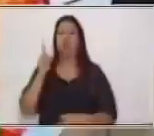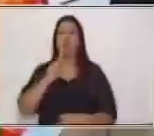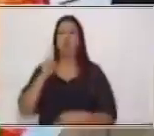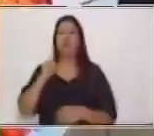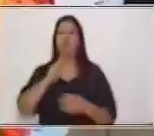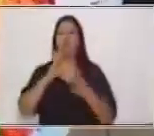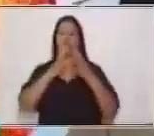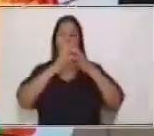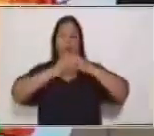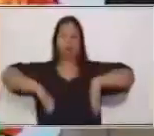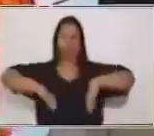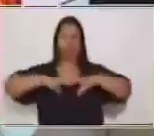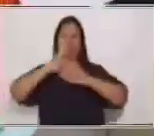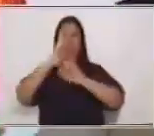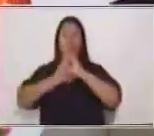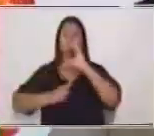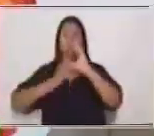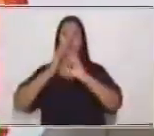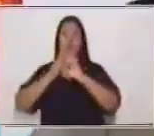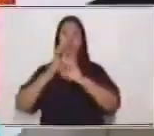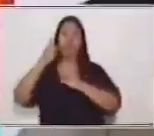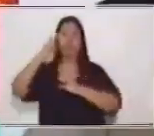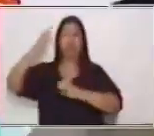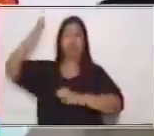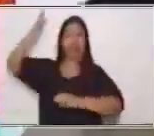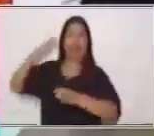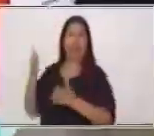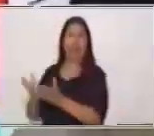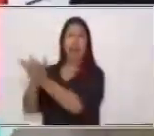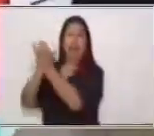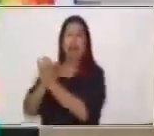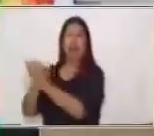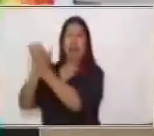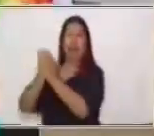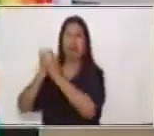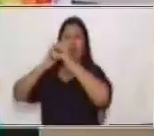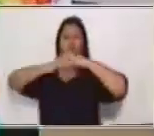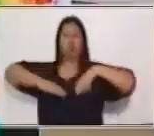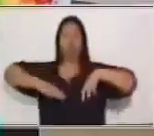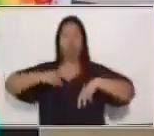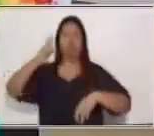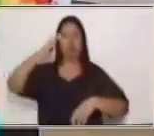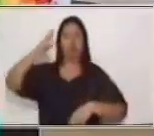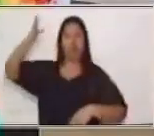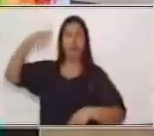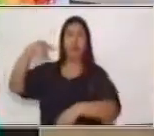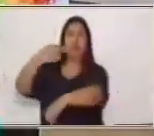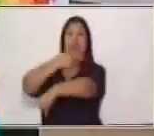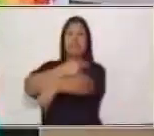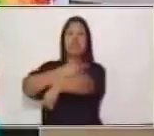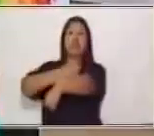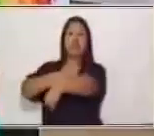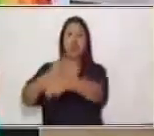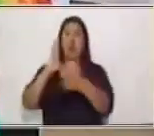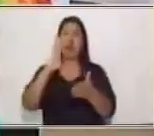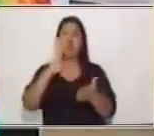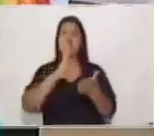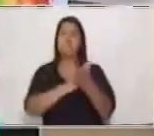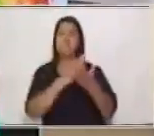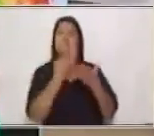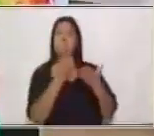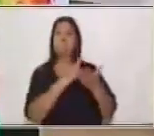diluvio, verdad. Incluso hay una historia bíblica que habla del arca de Noé, verdad.